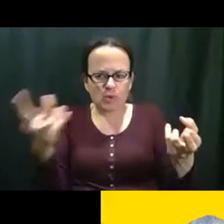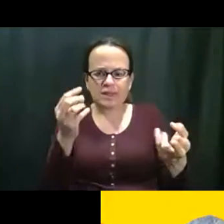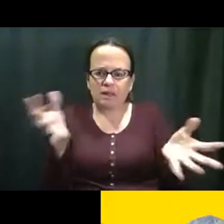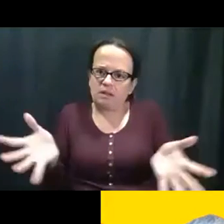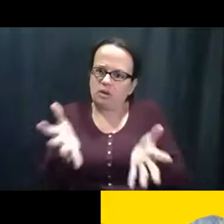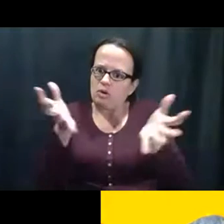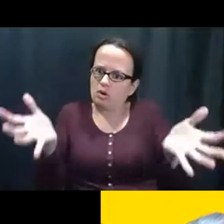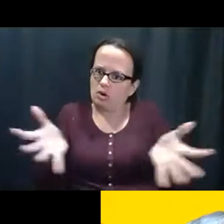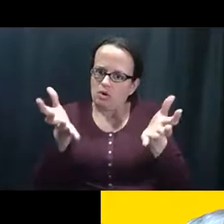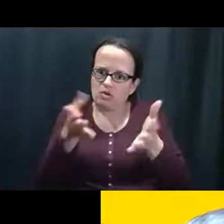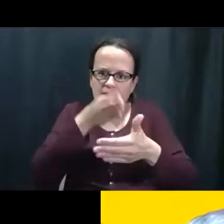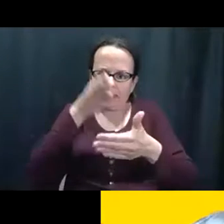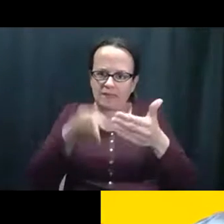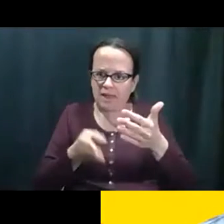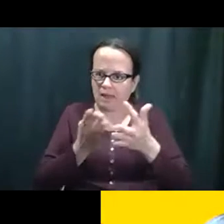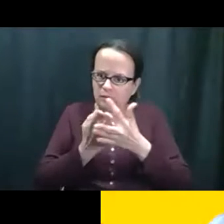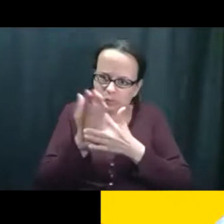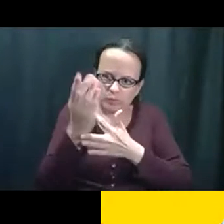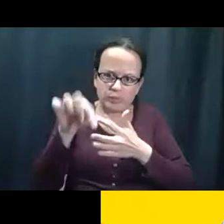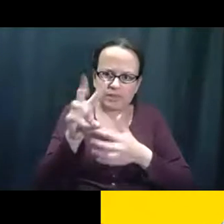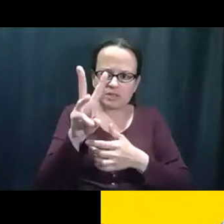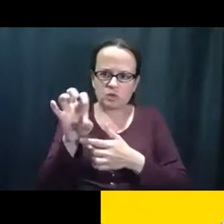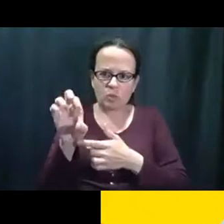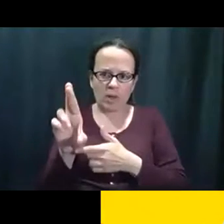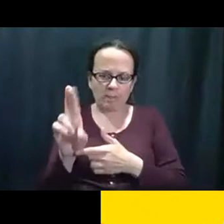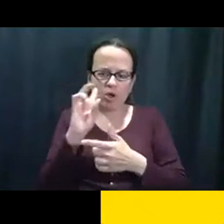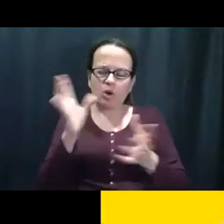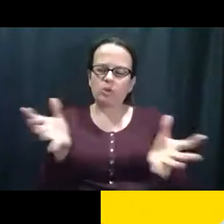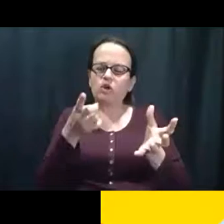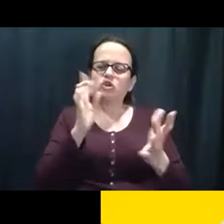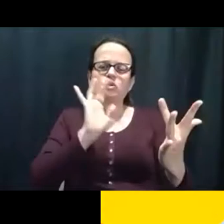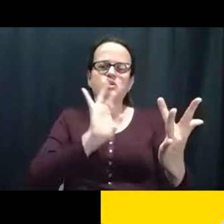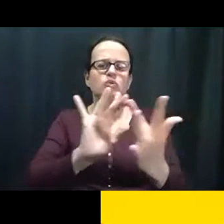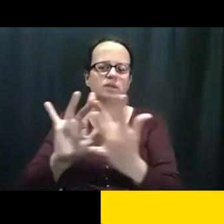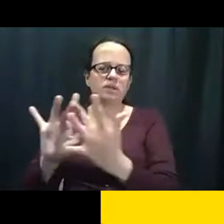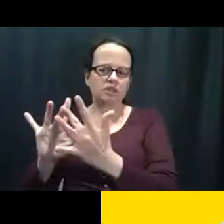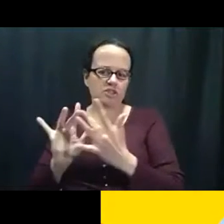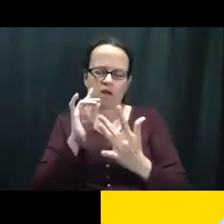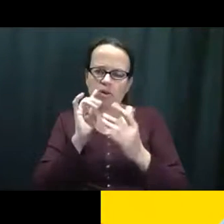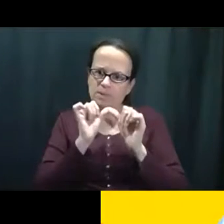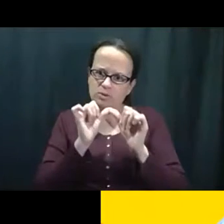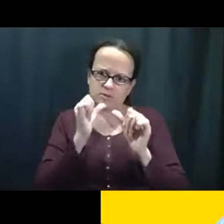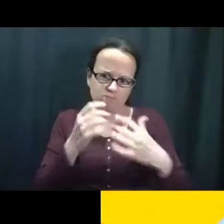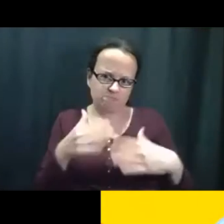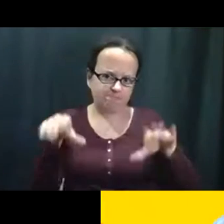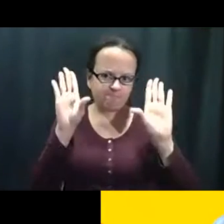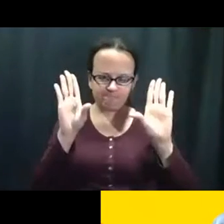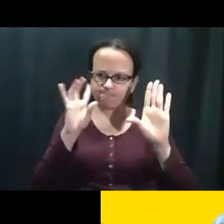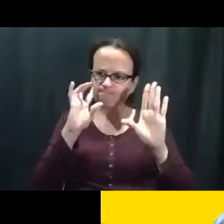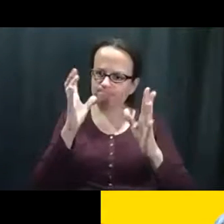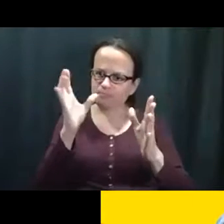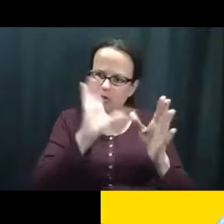proveerles recursos y durante este seminario web y le vamos a alentar para que usted nos